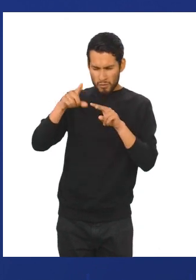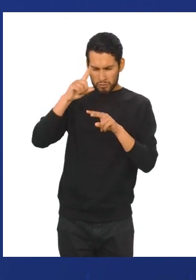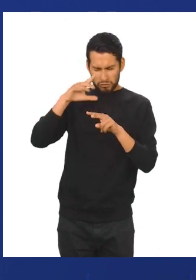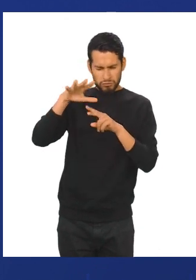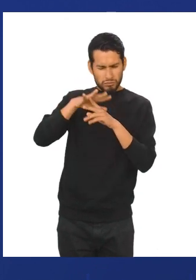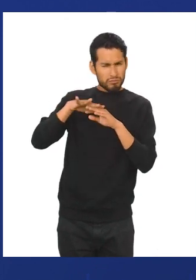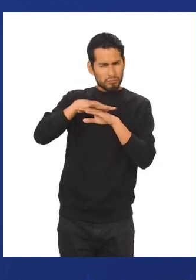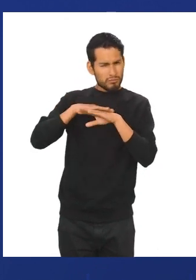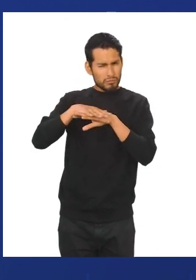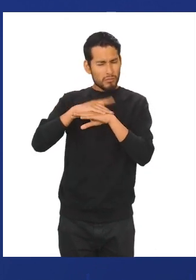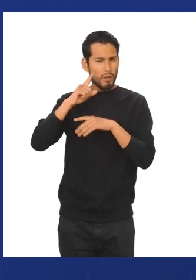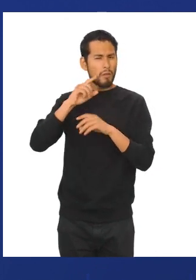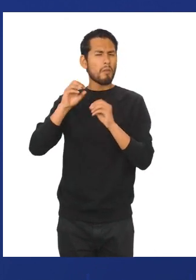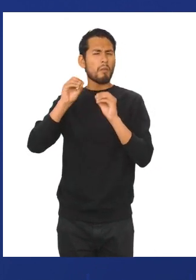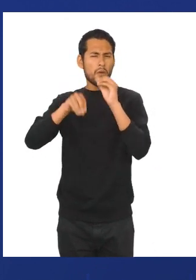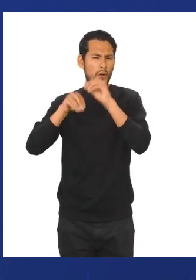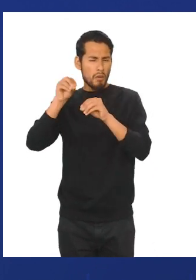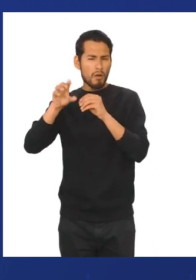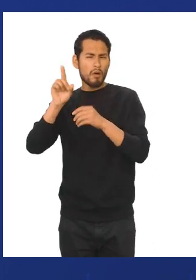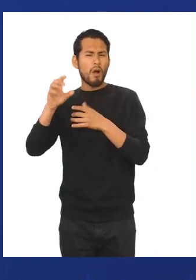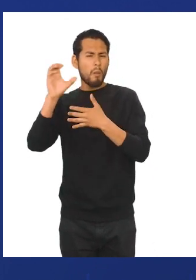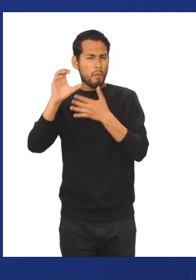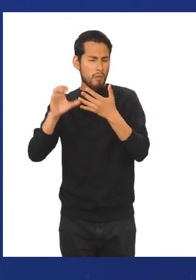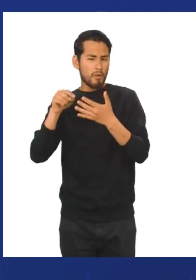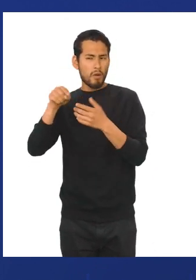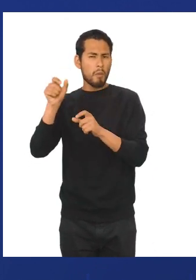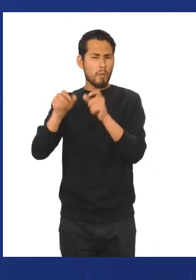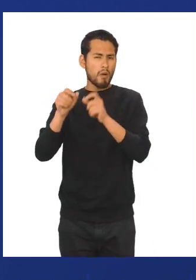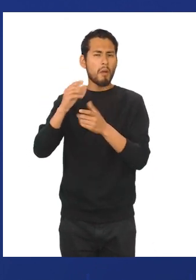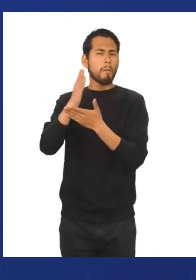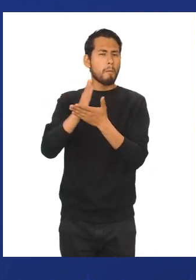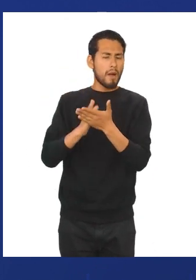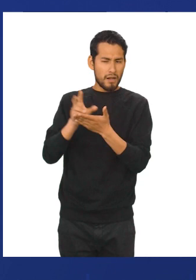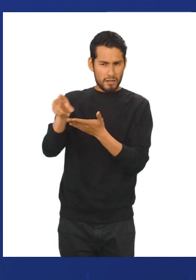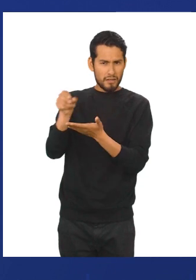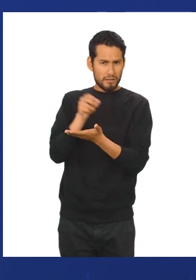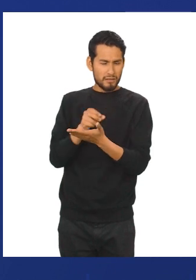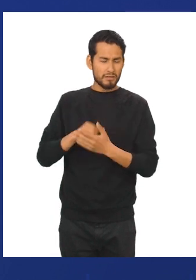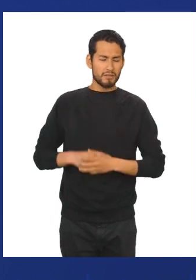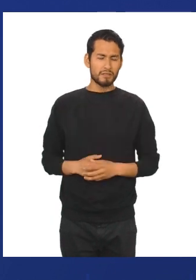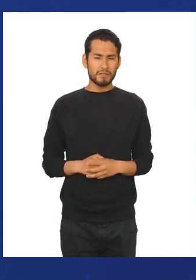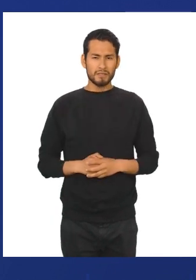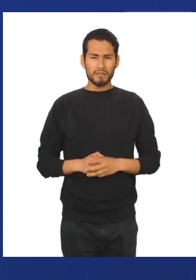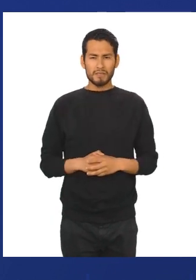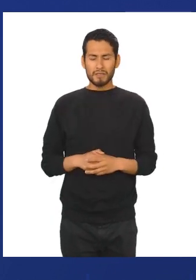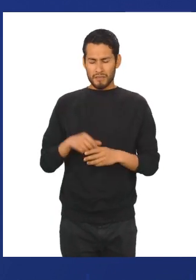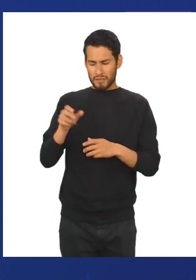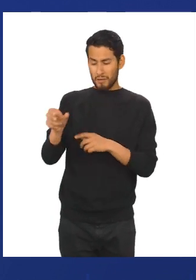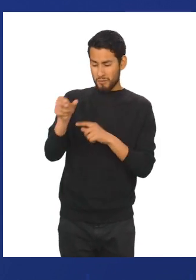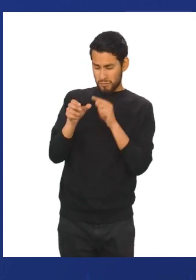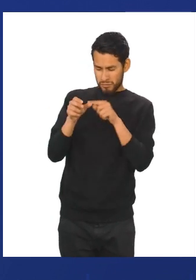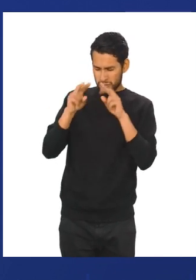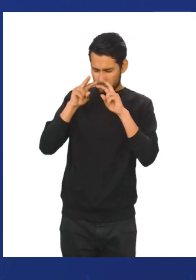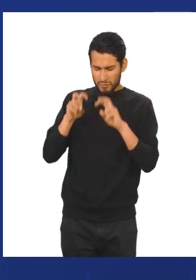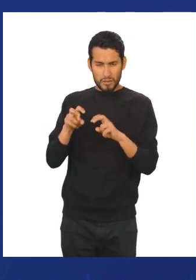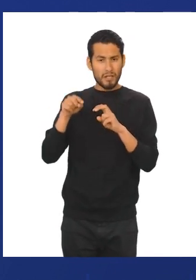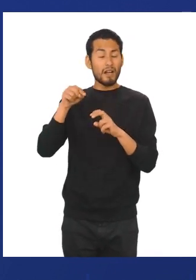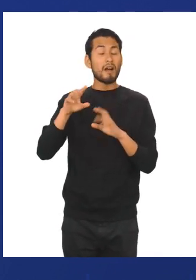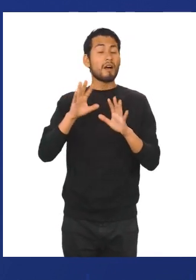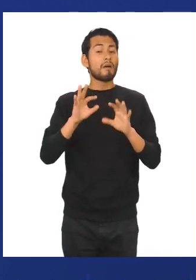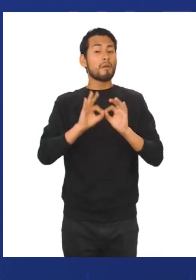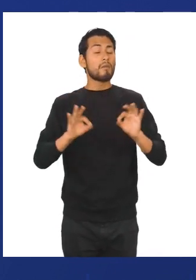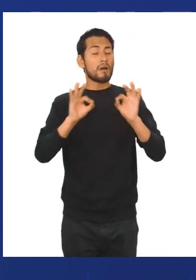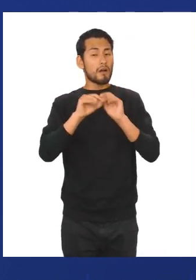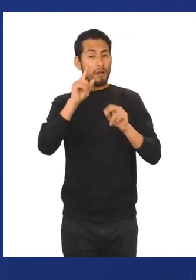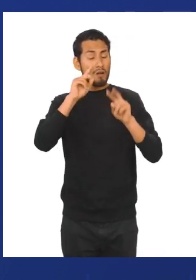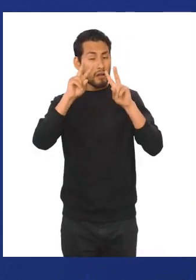determinan propiedades de una población estadística a partir de una parte de ésta. Ok. Un punto sumamente importante en la estadística